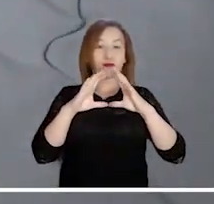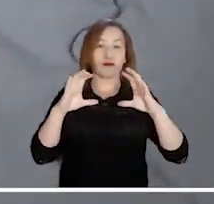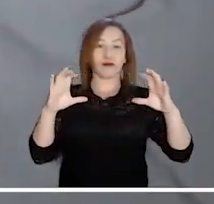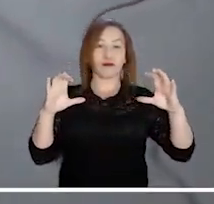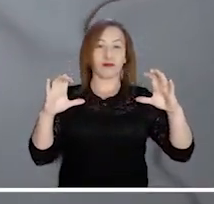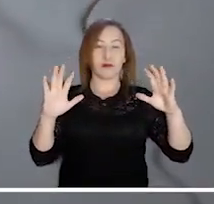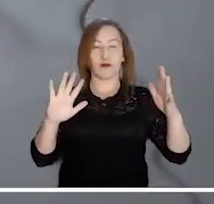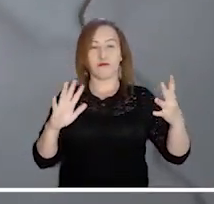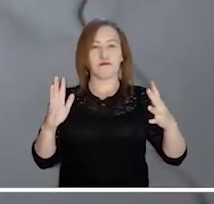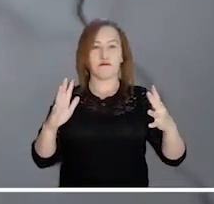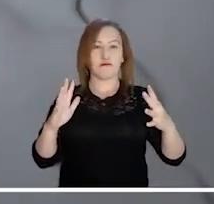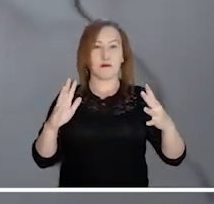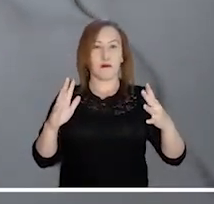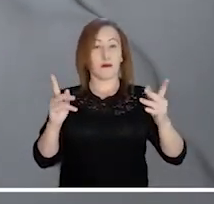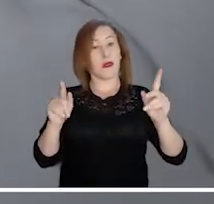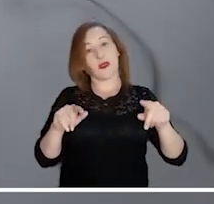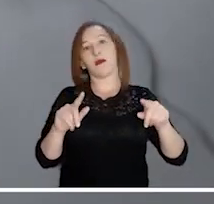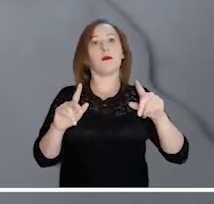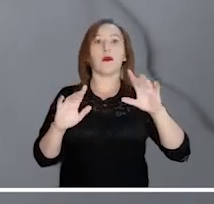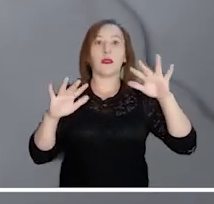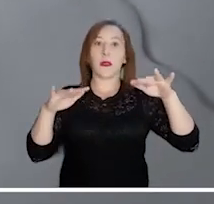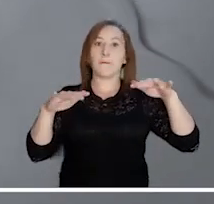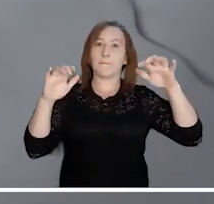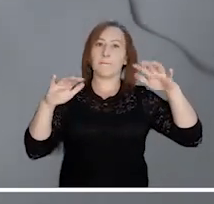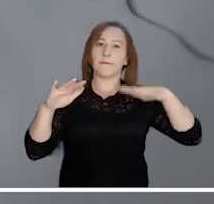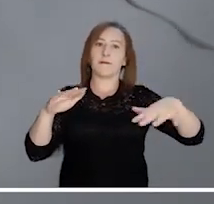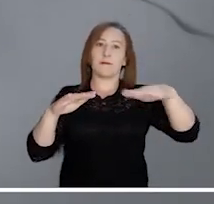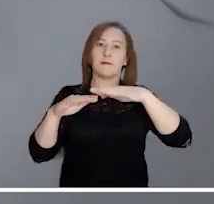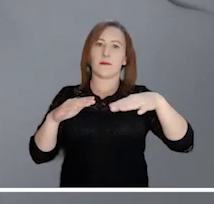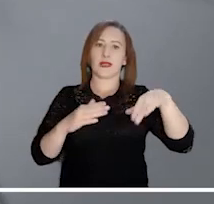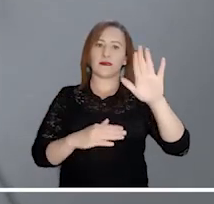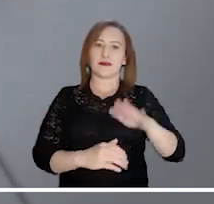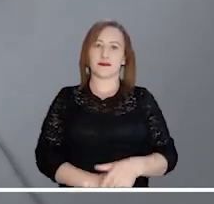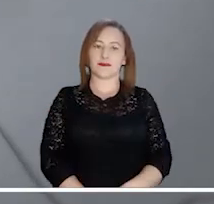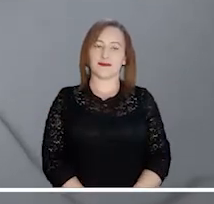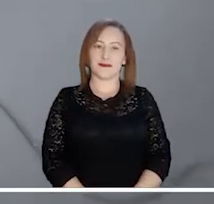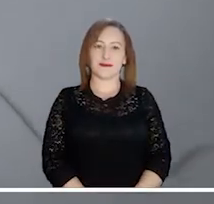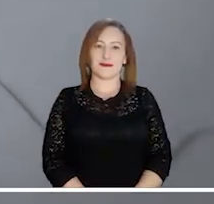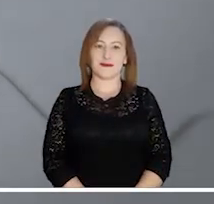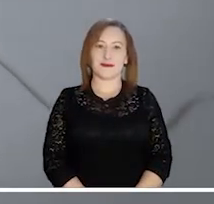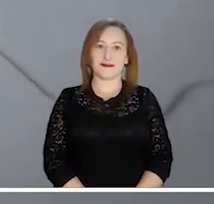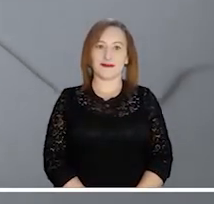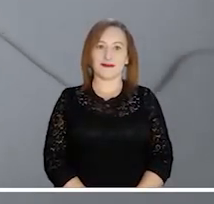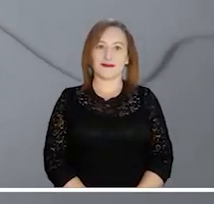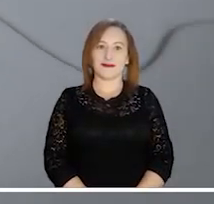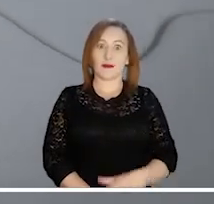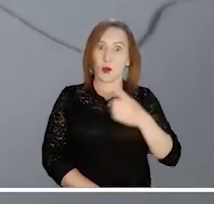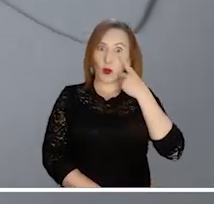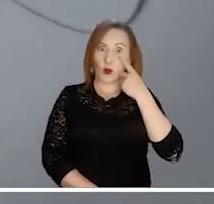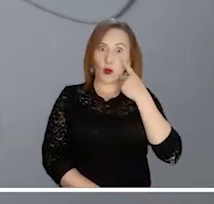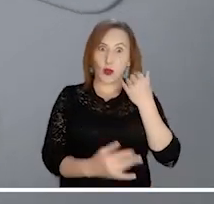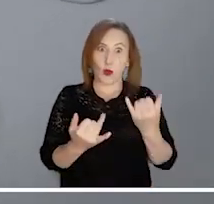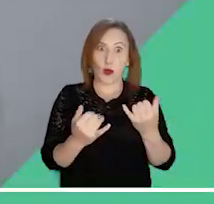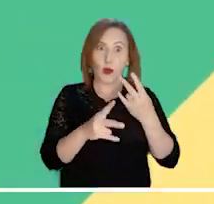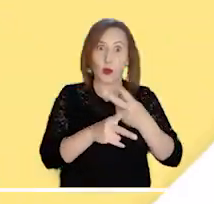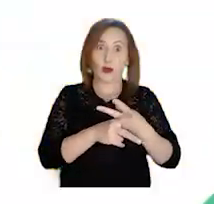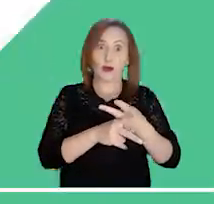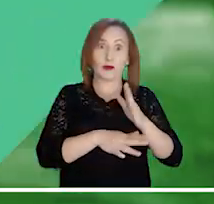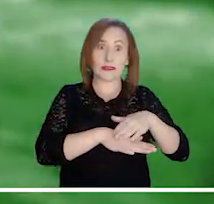Finalizamos con la capital del país, que promete nubosidad entre parcial y ligera, acompañada de condiciones mayormente secas en el área.